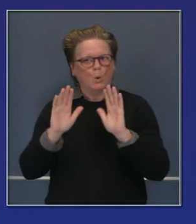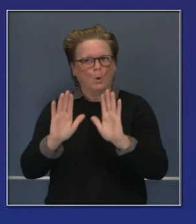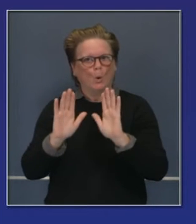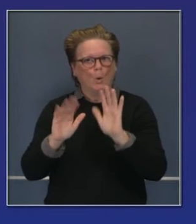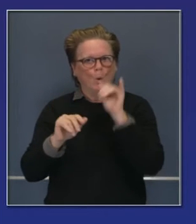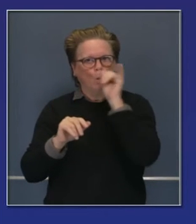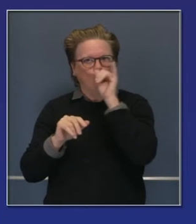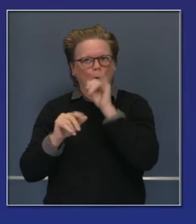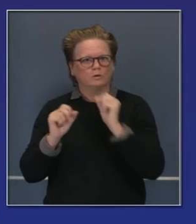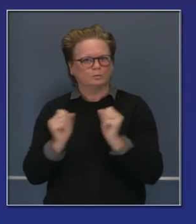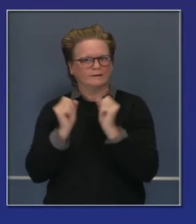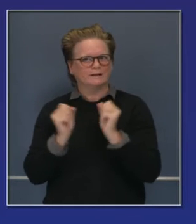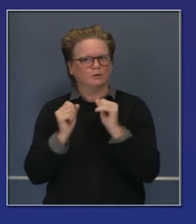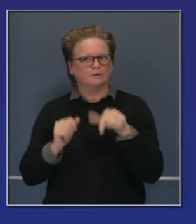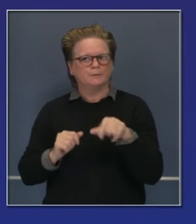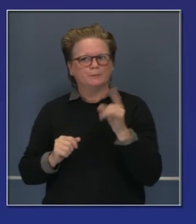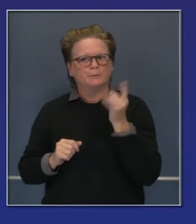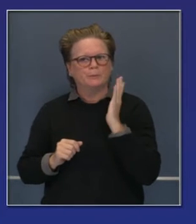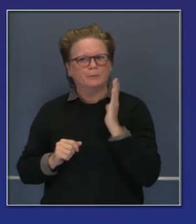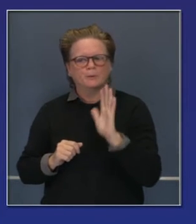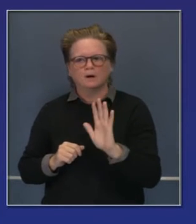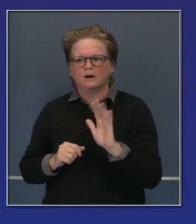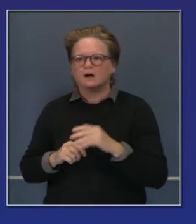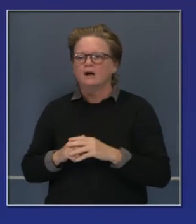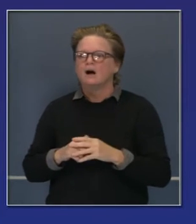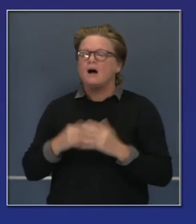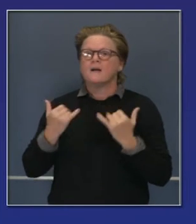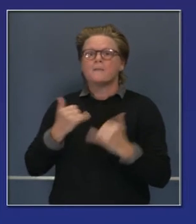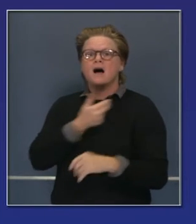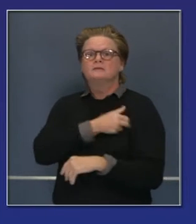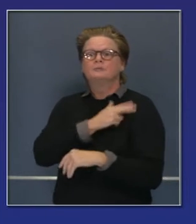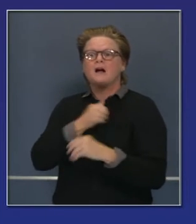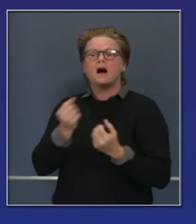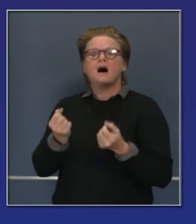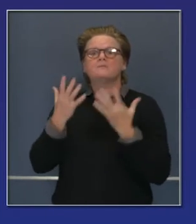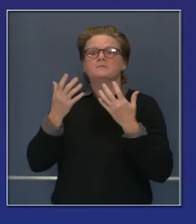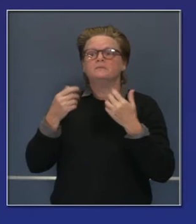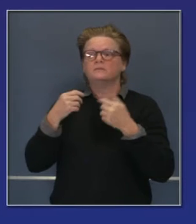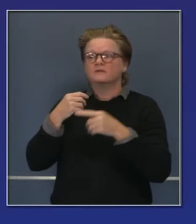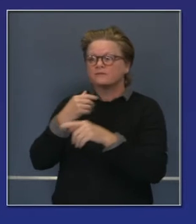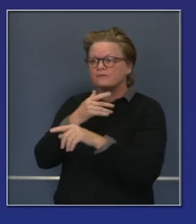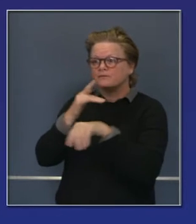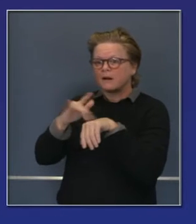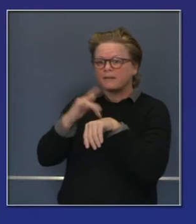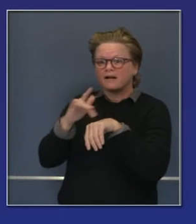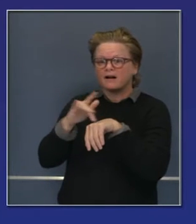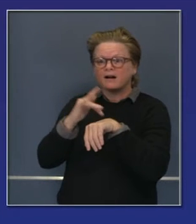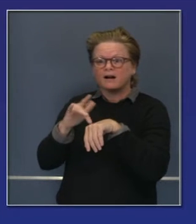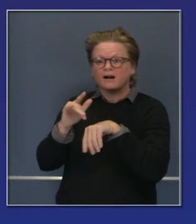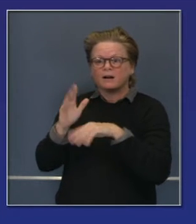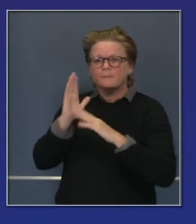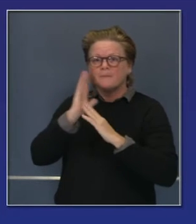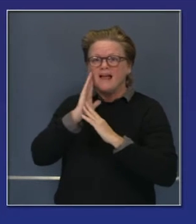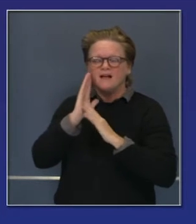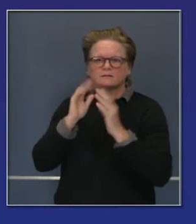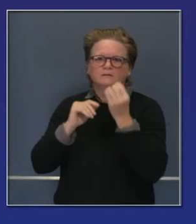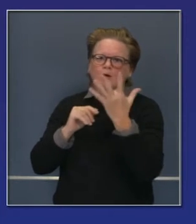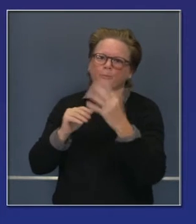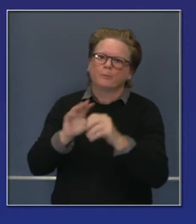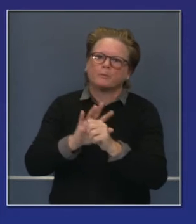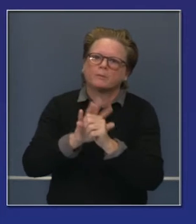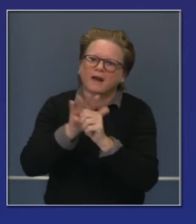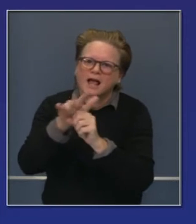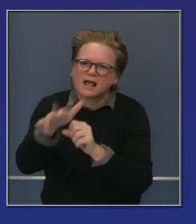cifras que nos hacen contemplar esto muy seriamente. La capacidad para hacer pruebas es